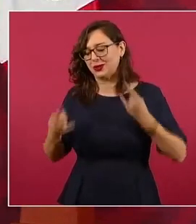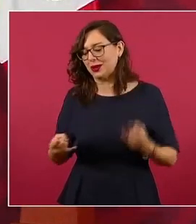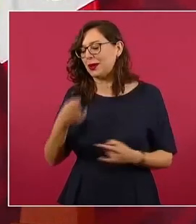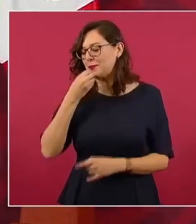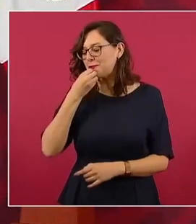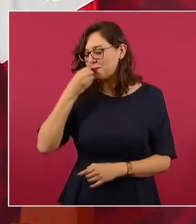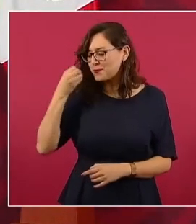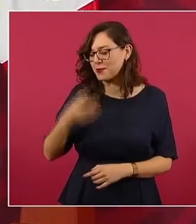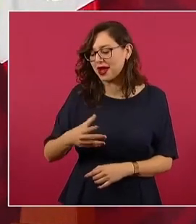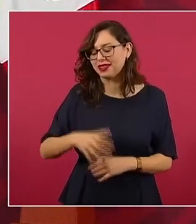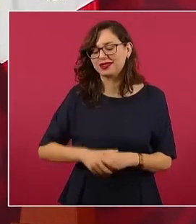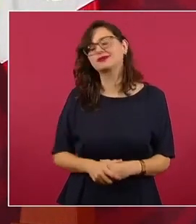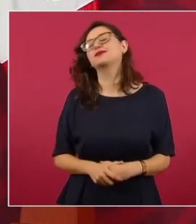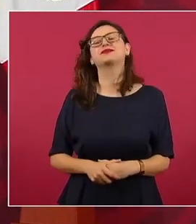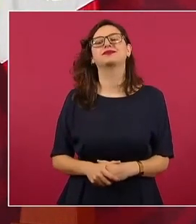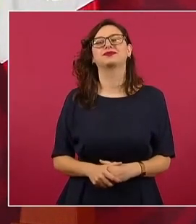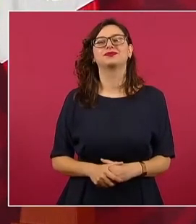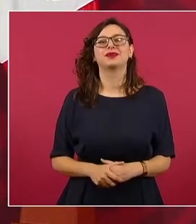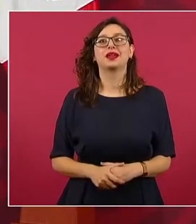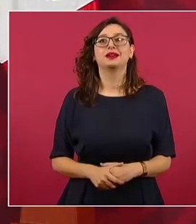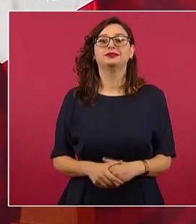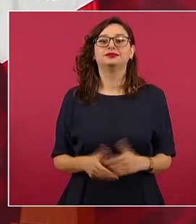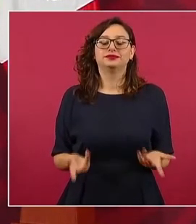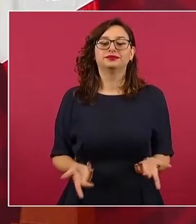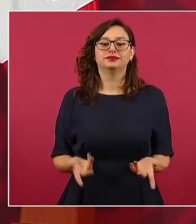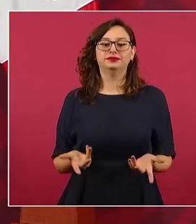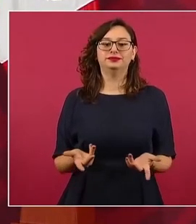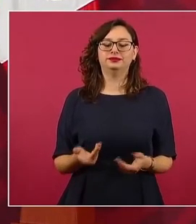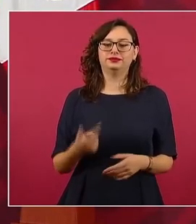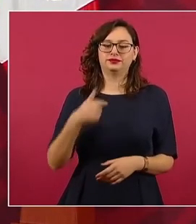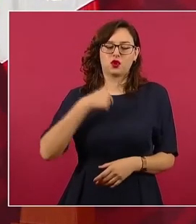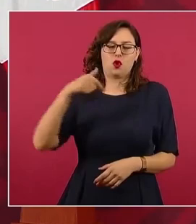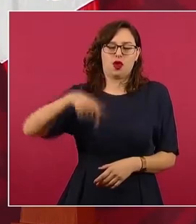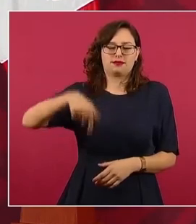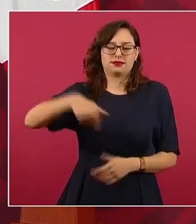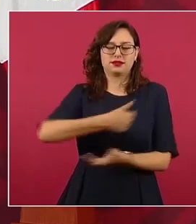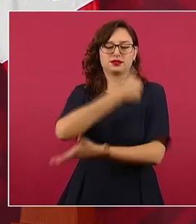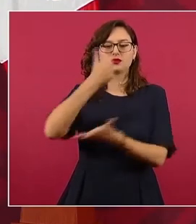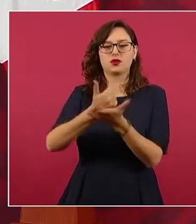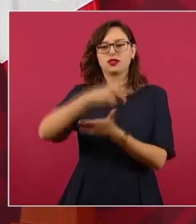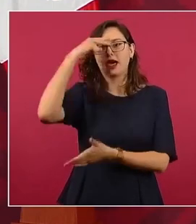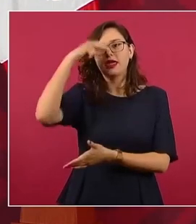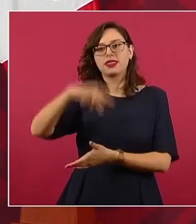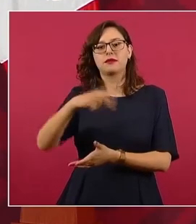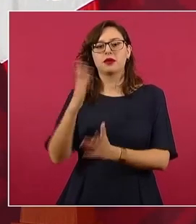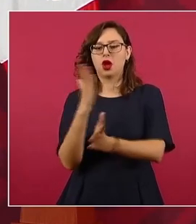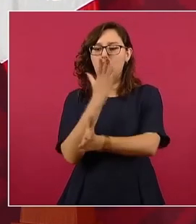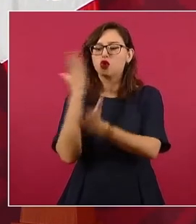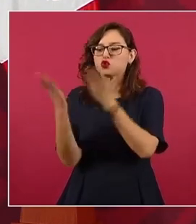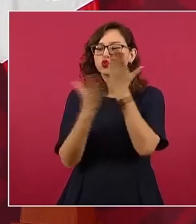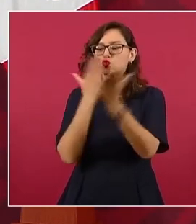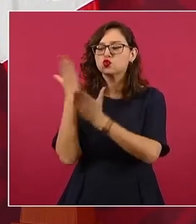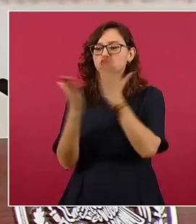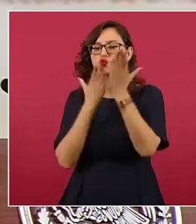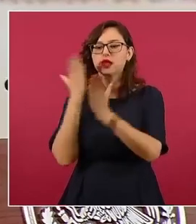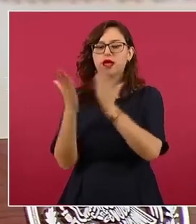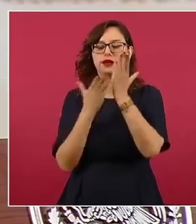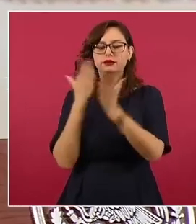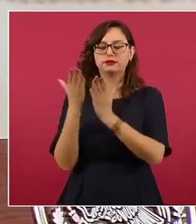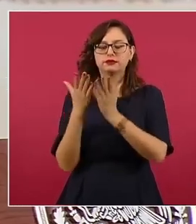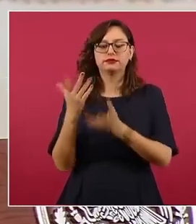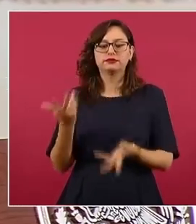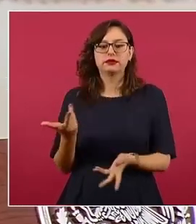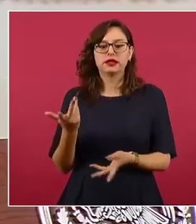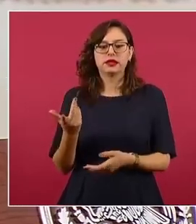estaba yo estudiando en la casa del estudiante tabasqueño. Él siempre estaba, no sé ahora dónde